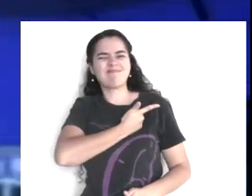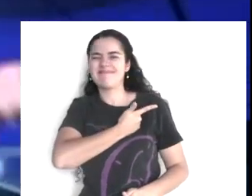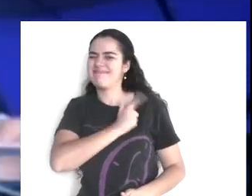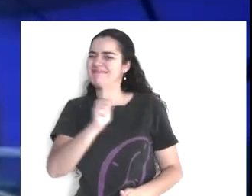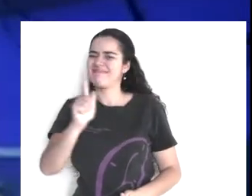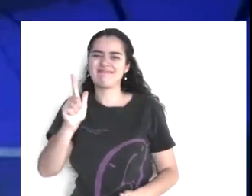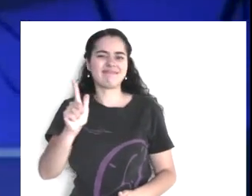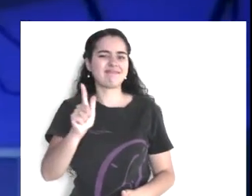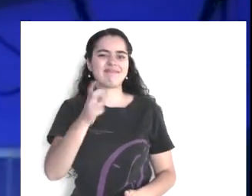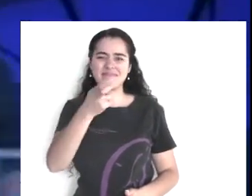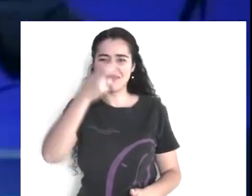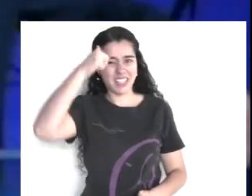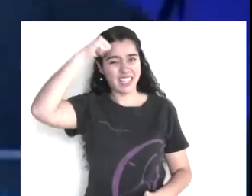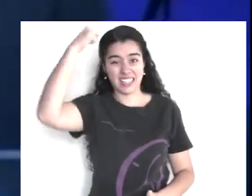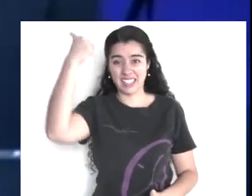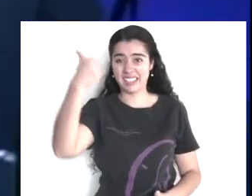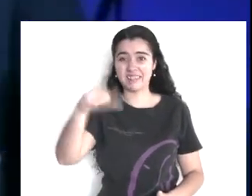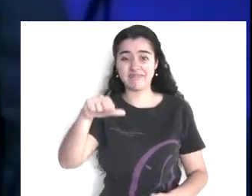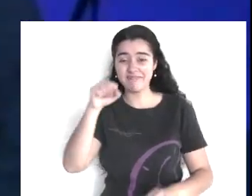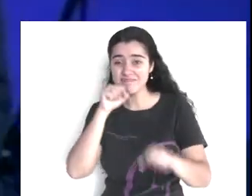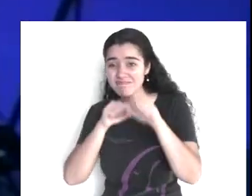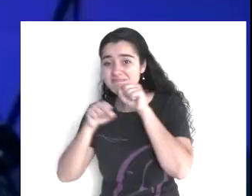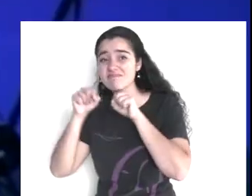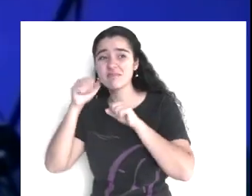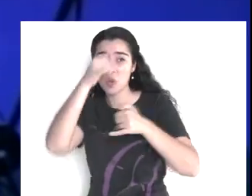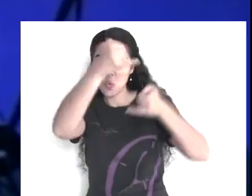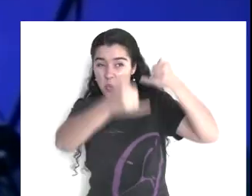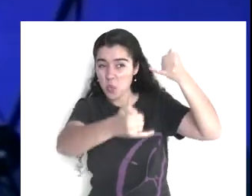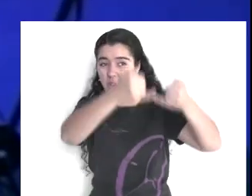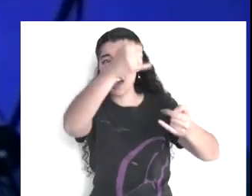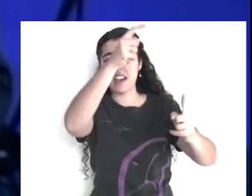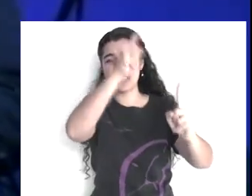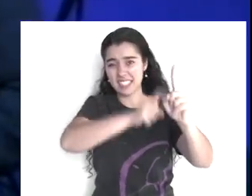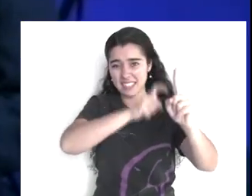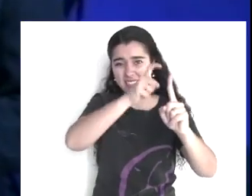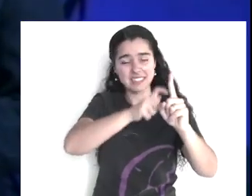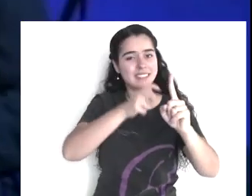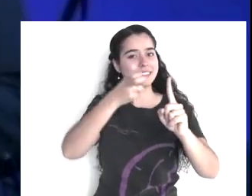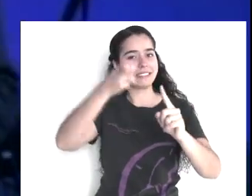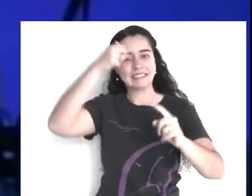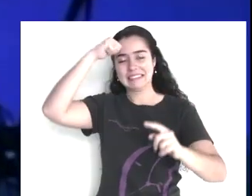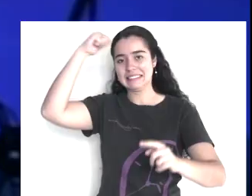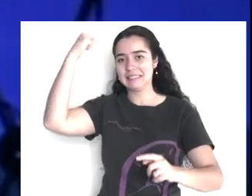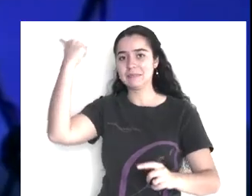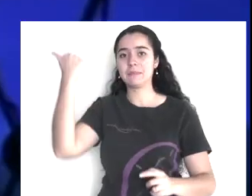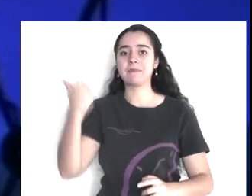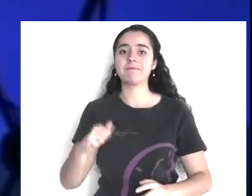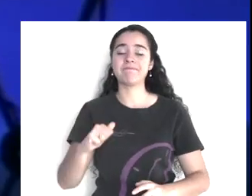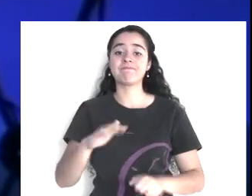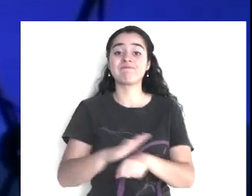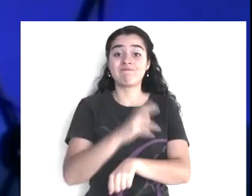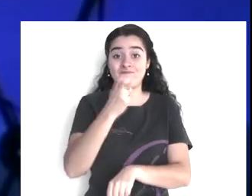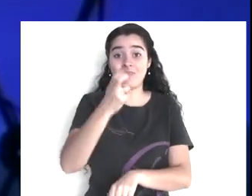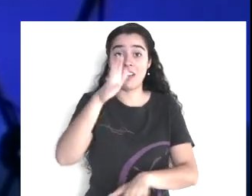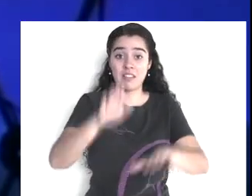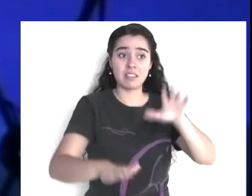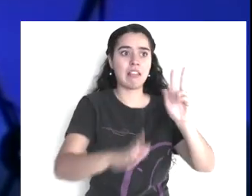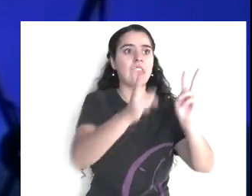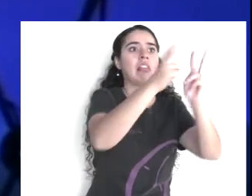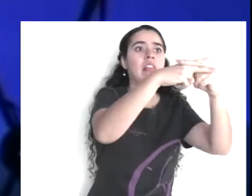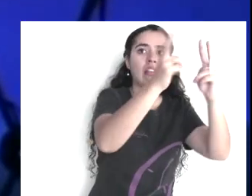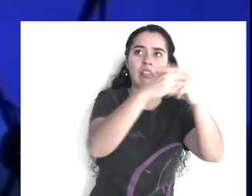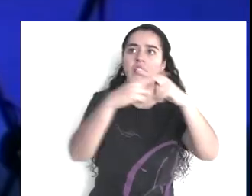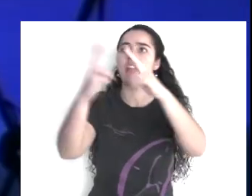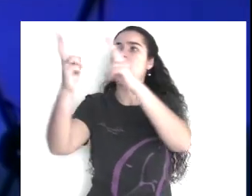es un pecado, así de sencillo, la mayoría, de los problemas, con otras personas, con el